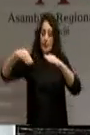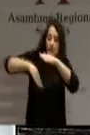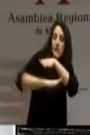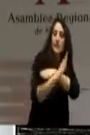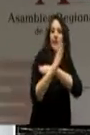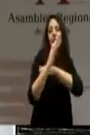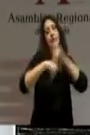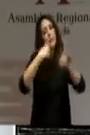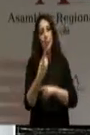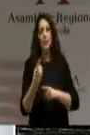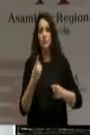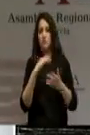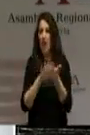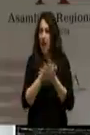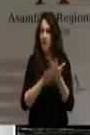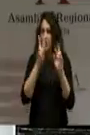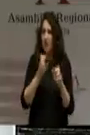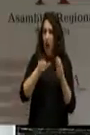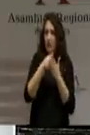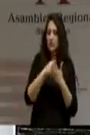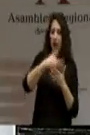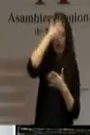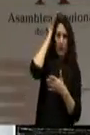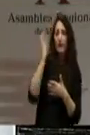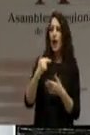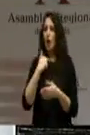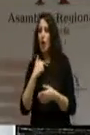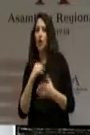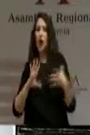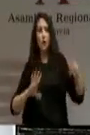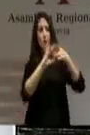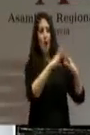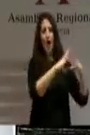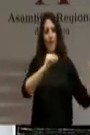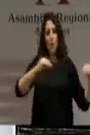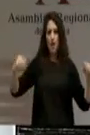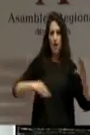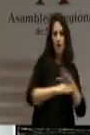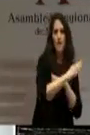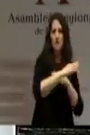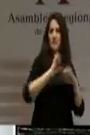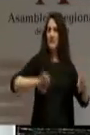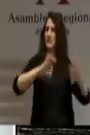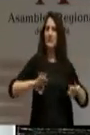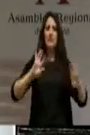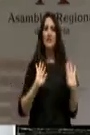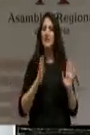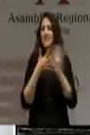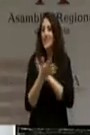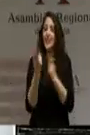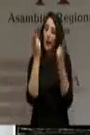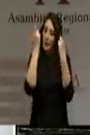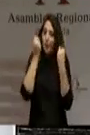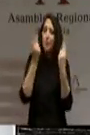menciona la AVE a Cartagena ni solución para Lorca y conexión con Andalucía, lo que demuestra su misión, sin duda alguna, a la